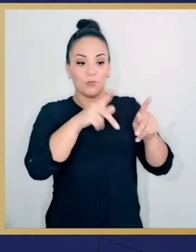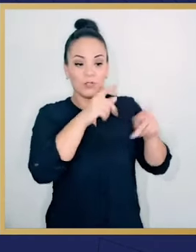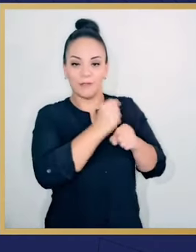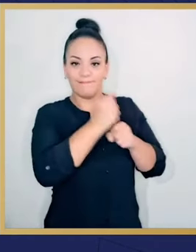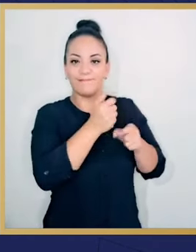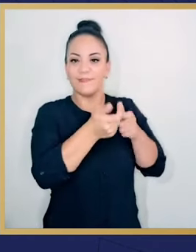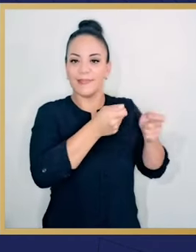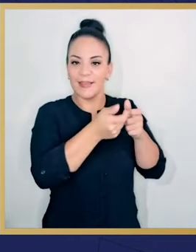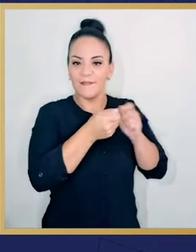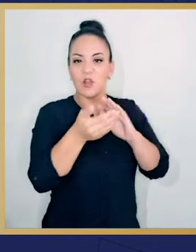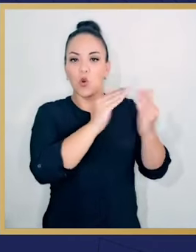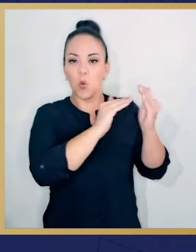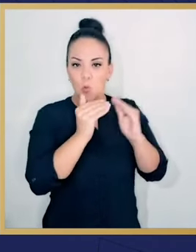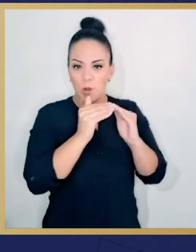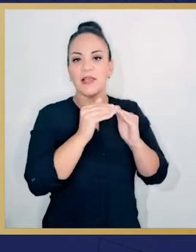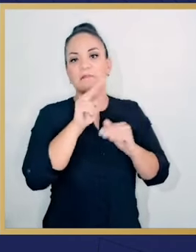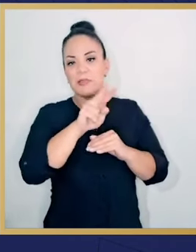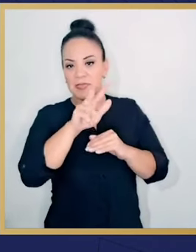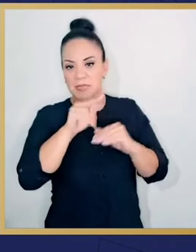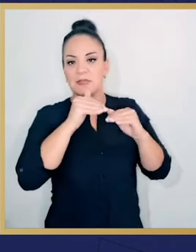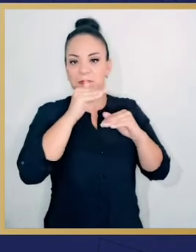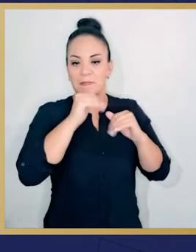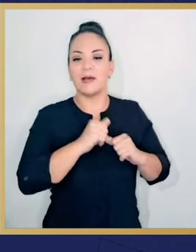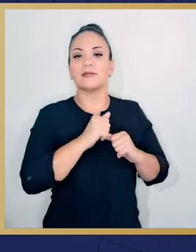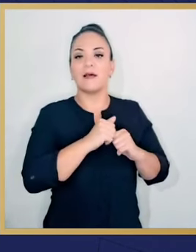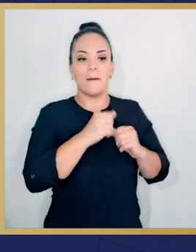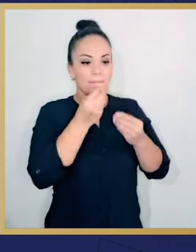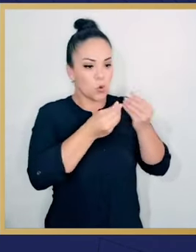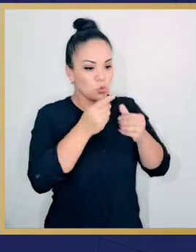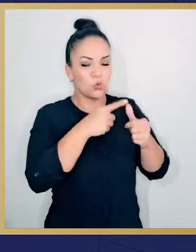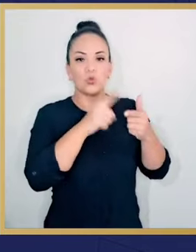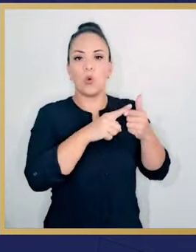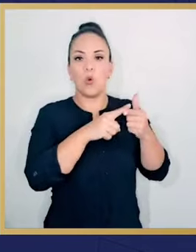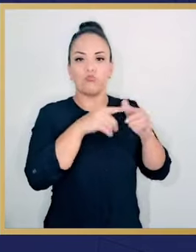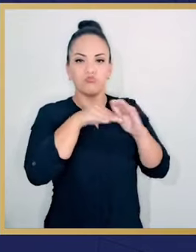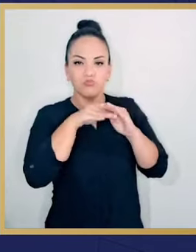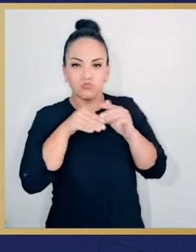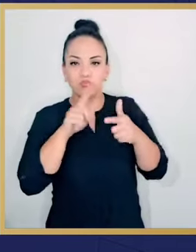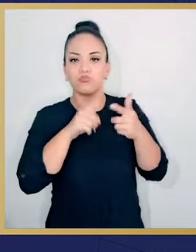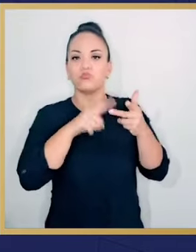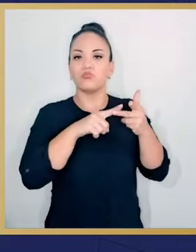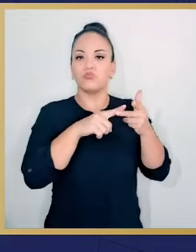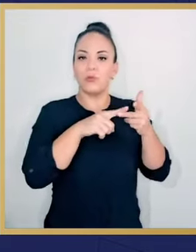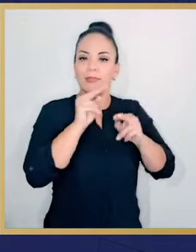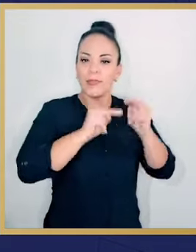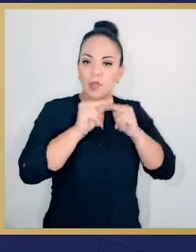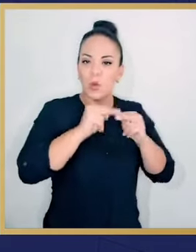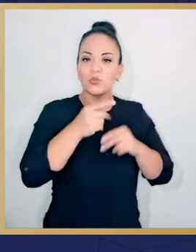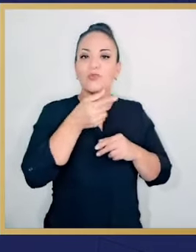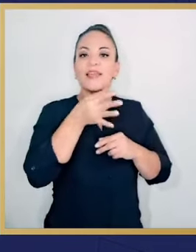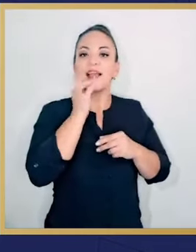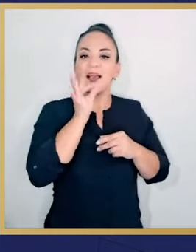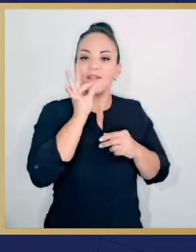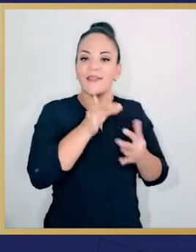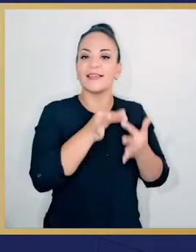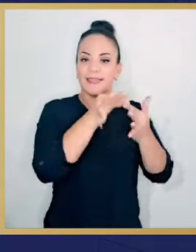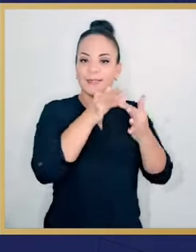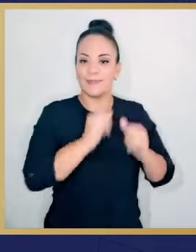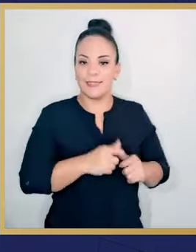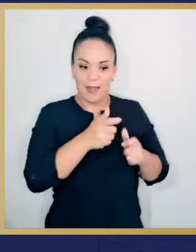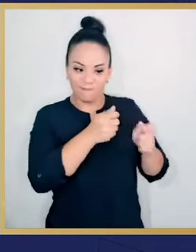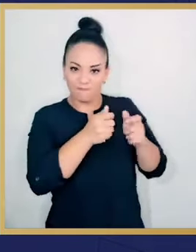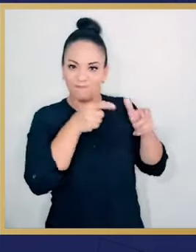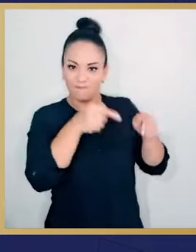.200 pequeños cafeicultores de 23 diferentes comunidades dedicadas principalmente a la producción, acopio, industrialización y